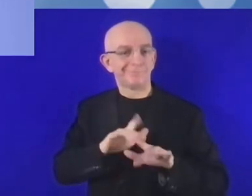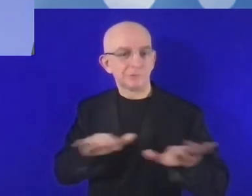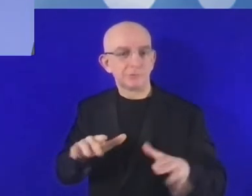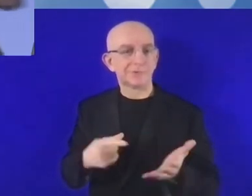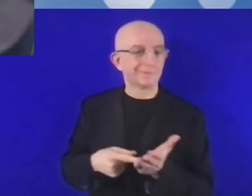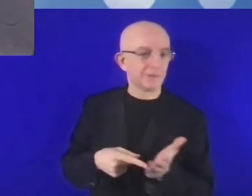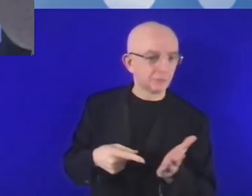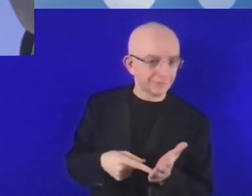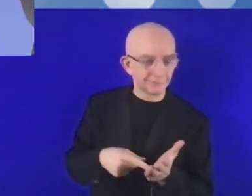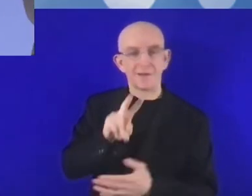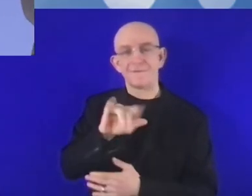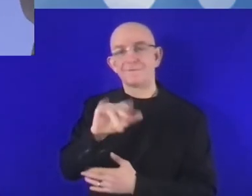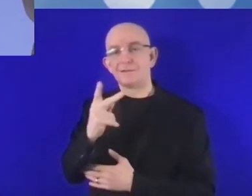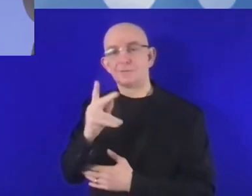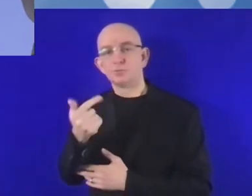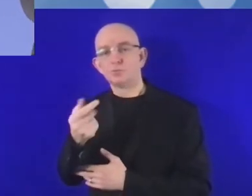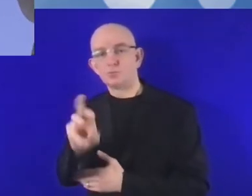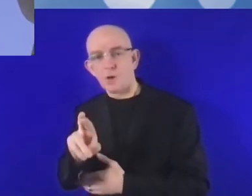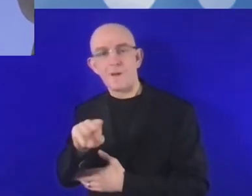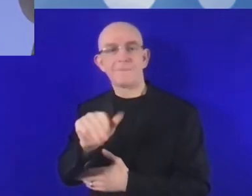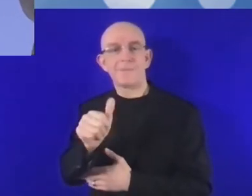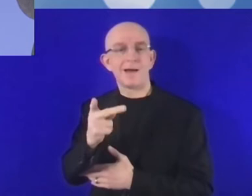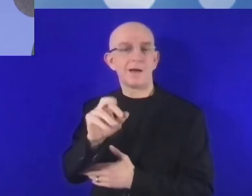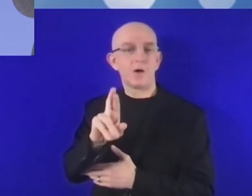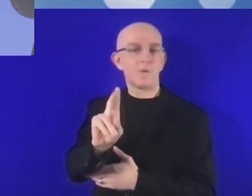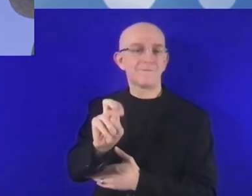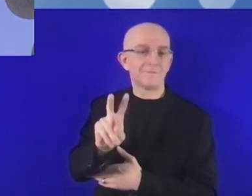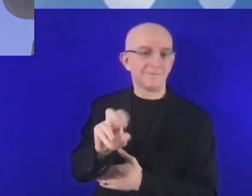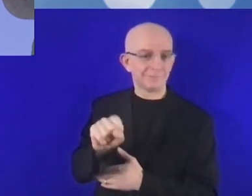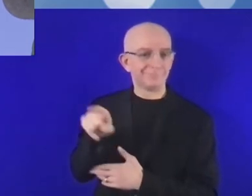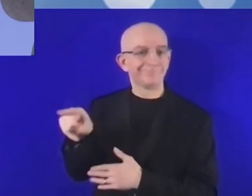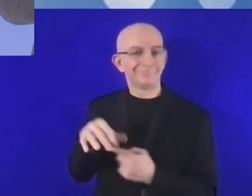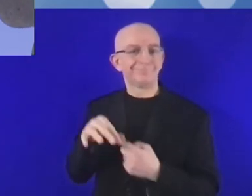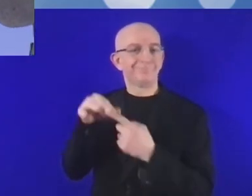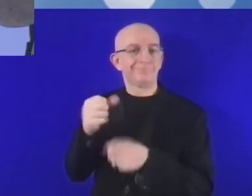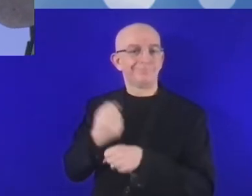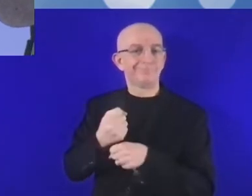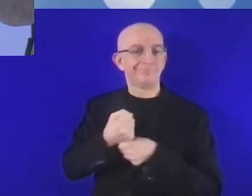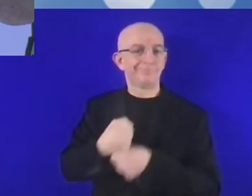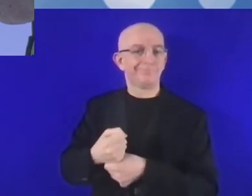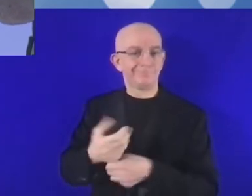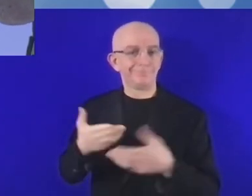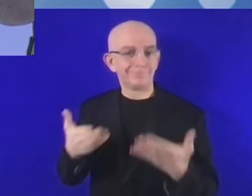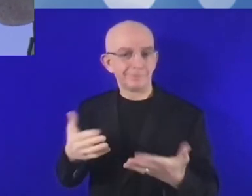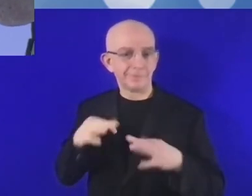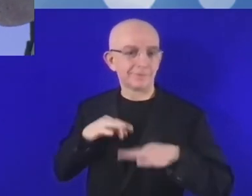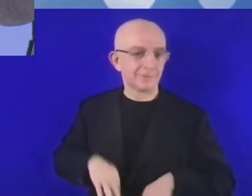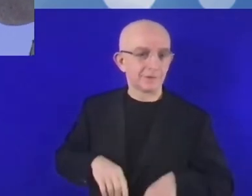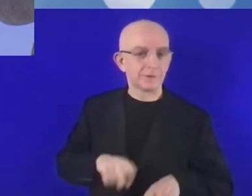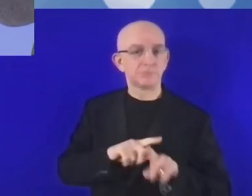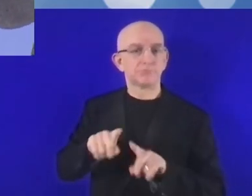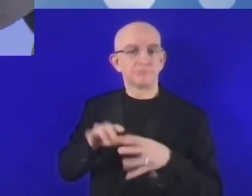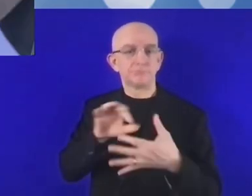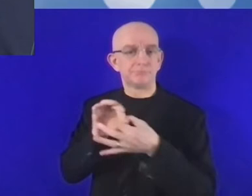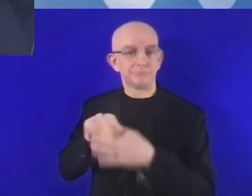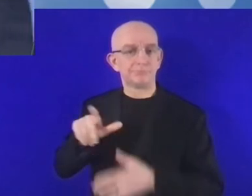Makarov, enviado especial para Asuntos Digitales del Ministerio de Asuntos Exteriores de Letonia. Escuchamos también